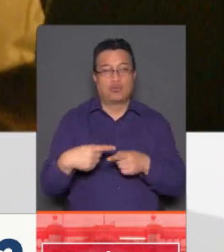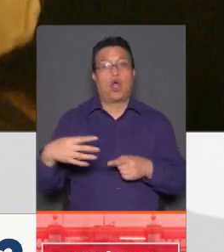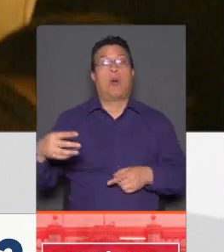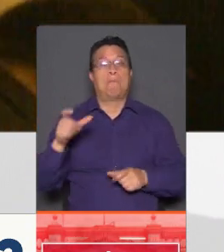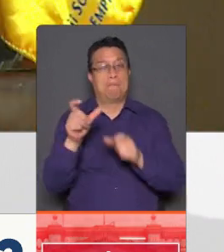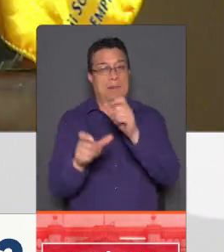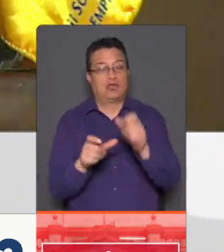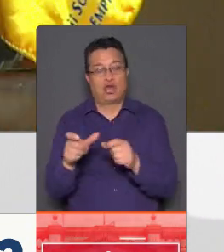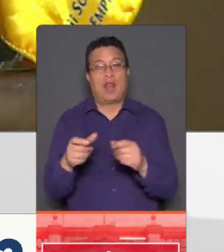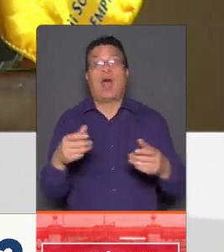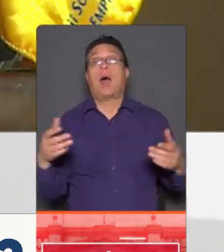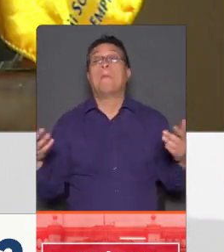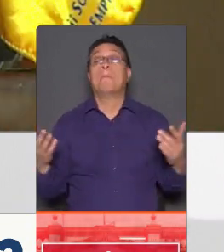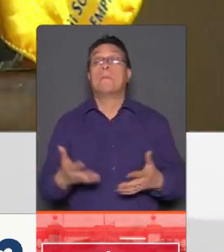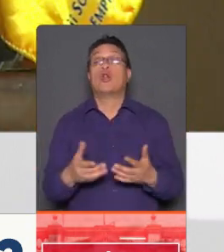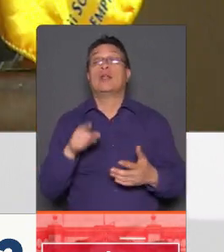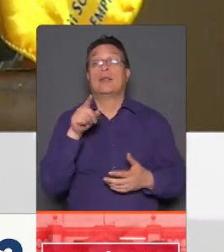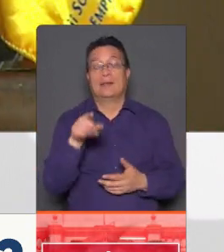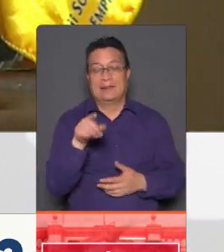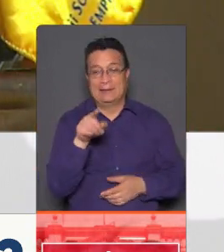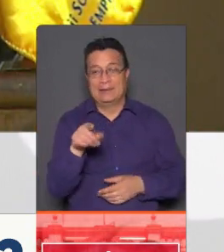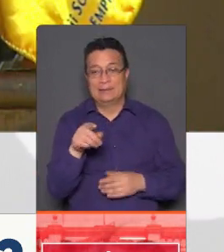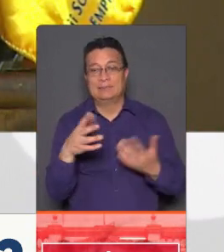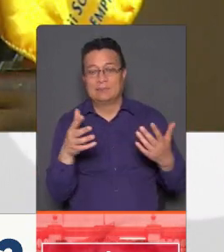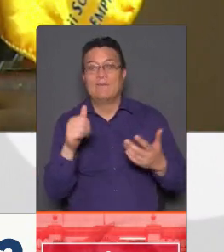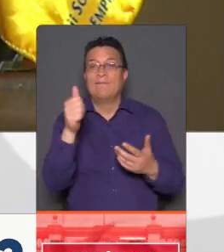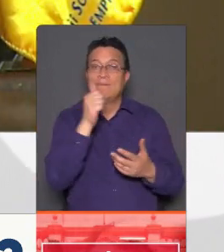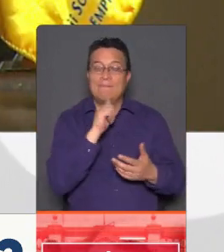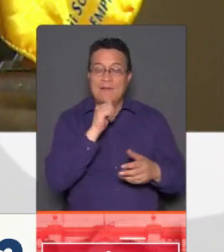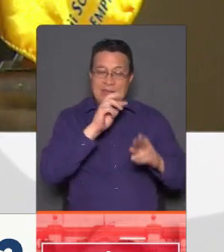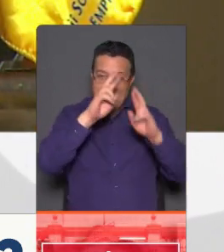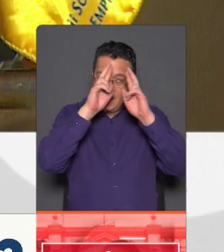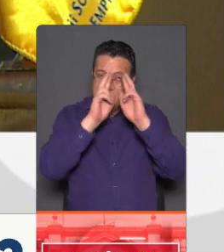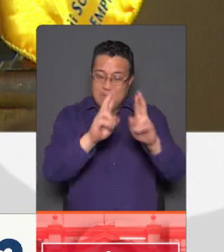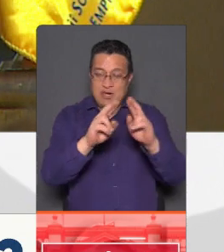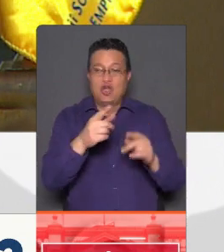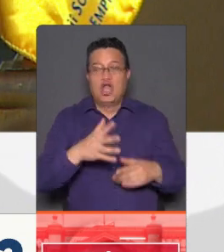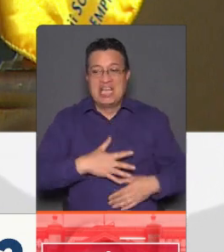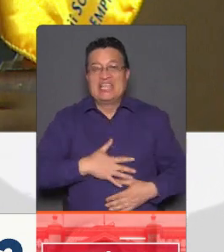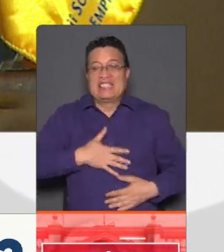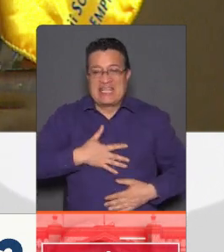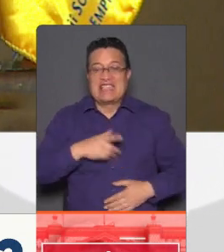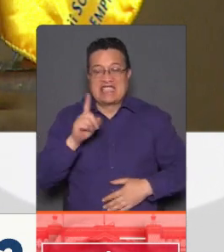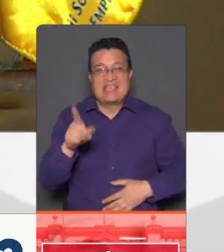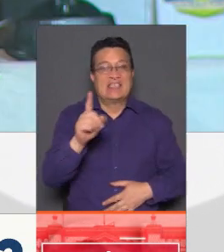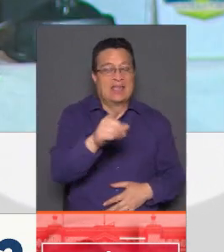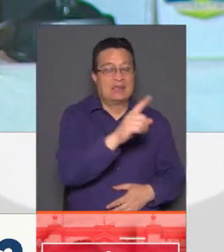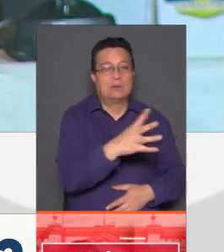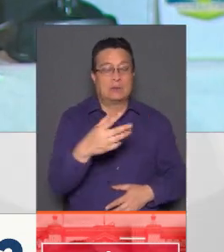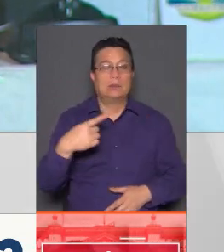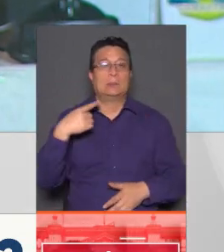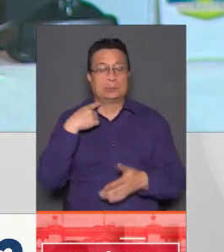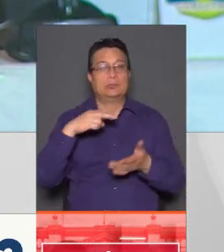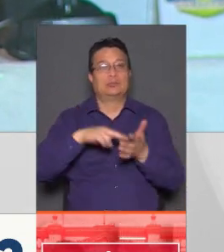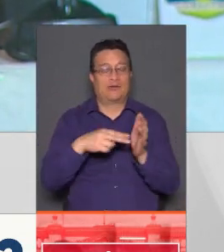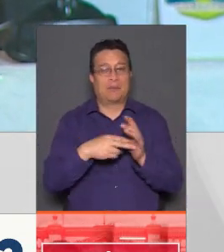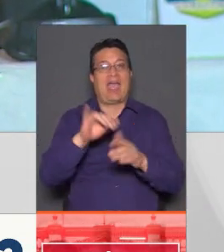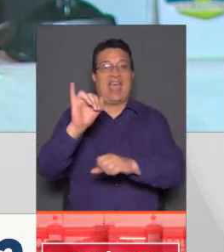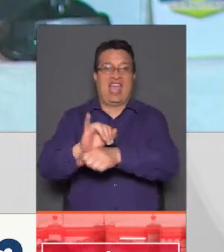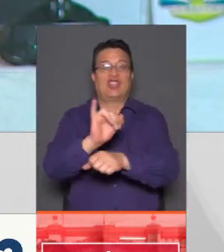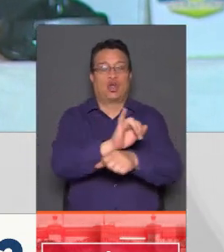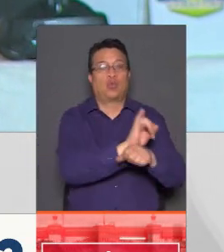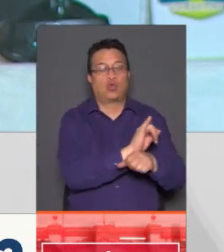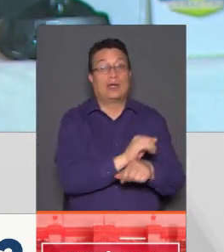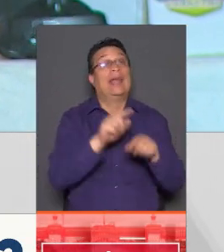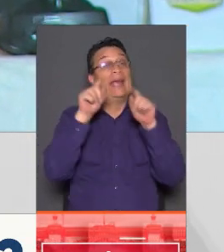producto, precisamente, de esa falta de respeto que han sentido muchos, producto de la crisis de las instituciones en general. Y eso es, precisamente,